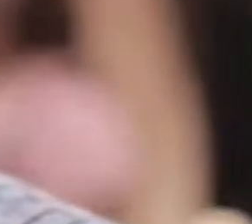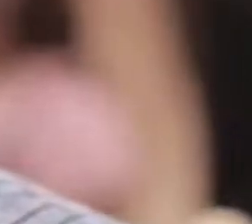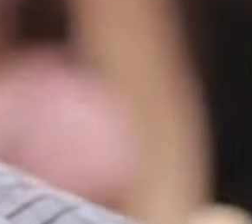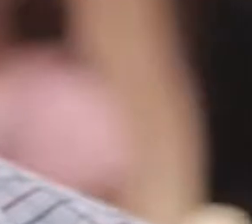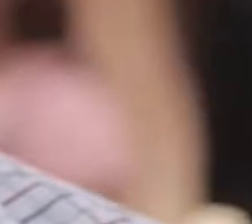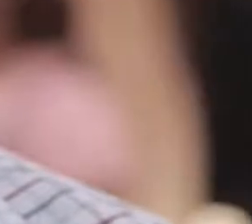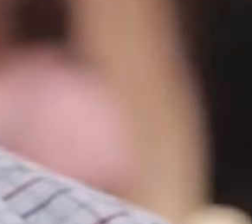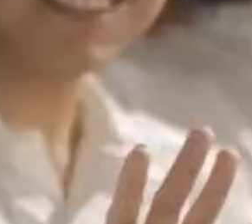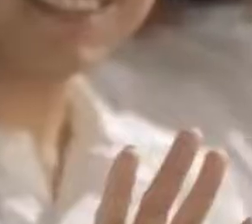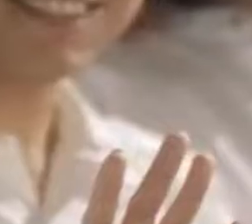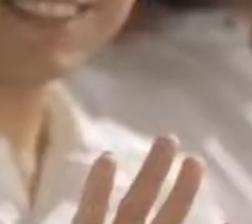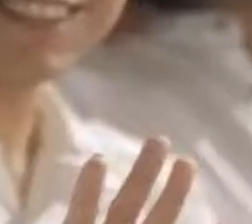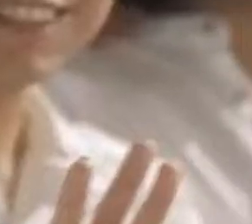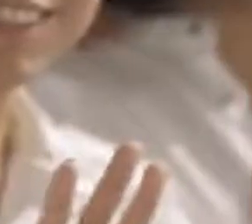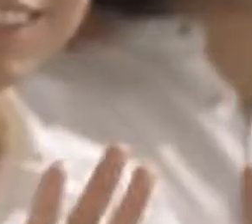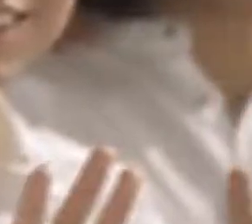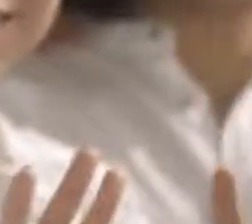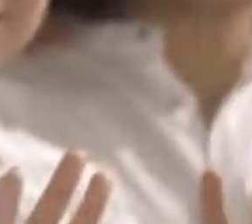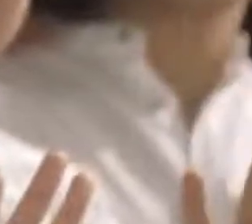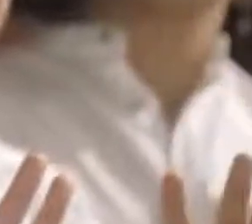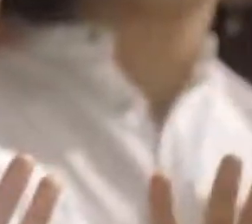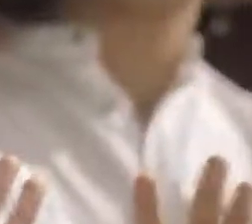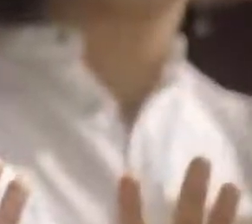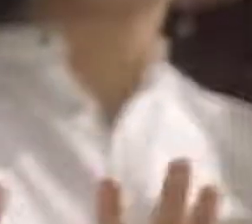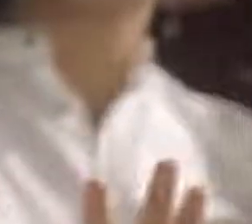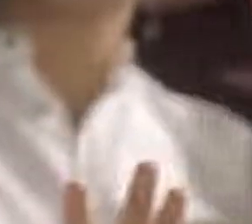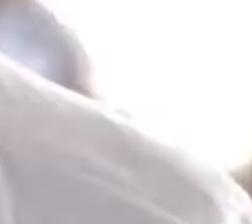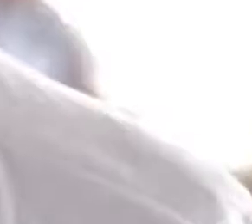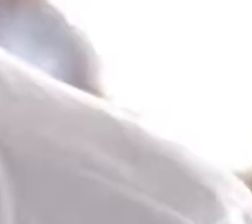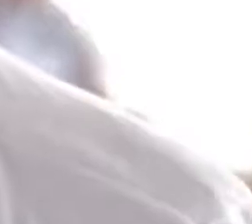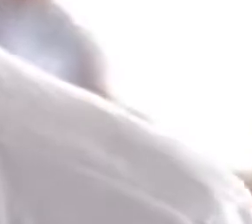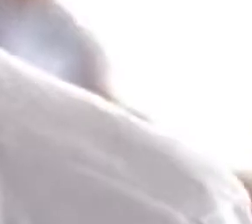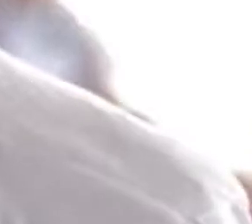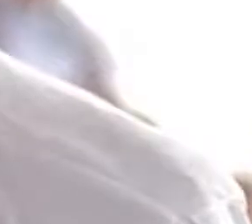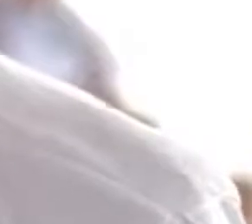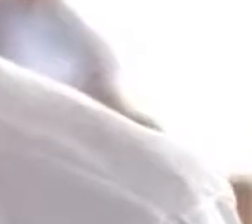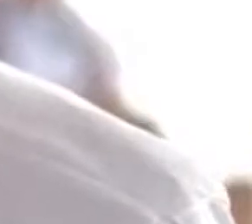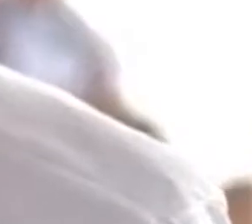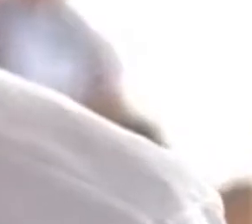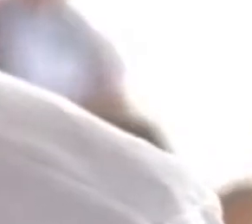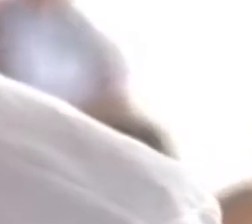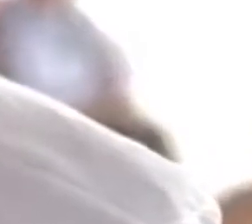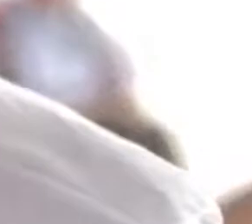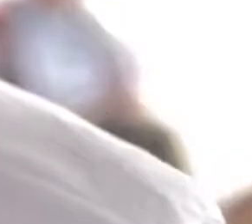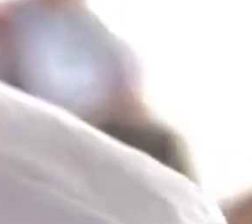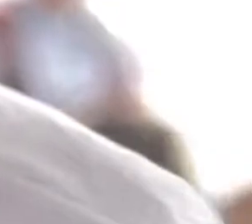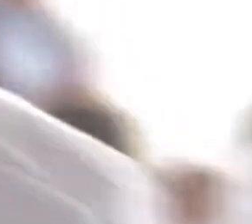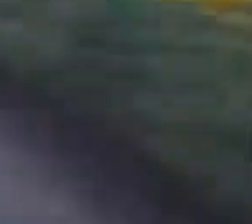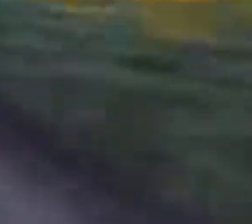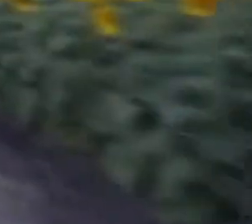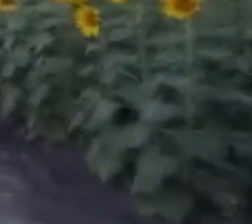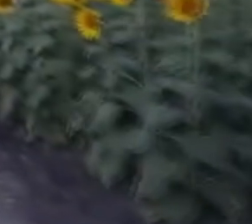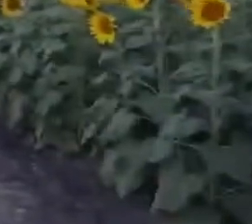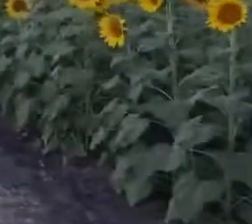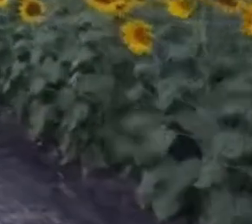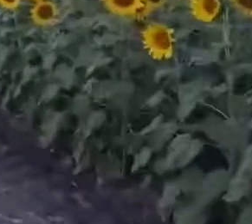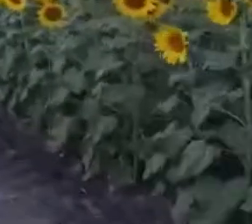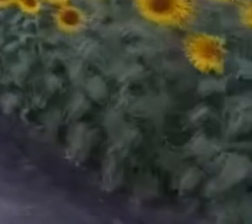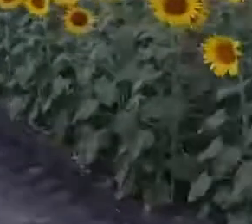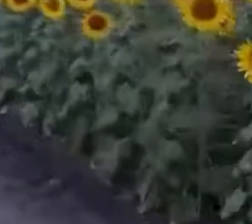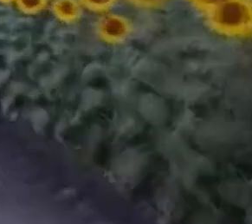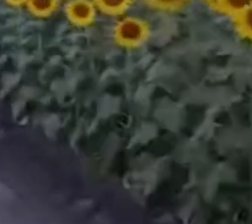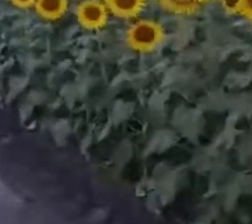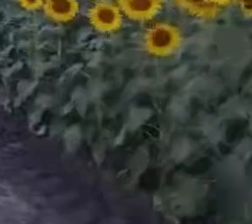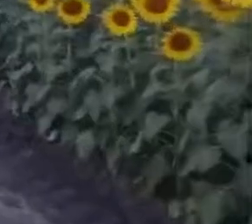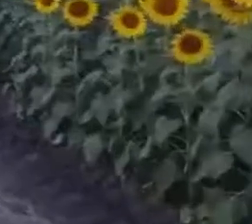tamaulipecos decidieron sumar sus voluntades y movilizar sus conciencias y comenzar el camino